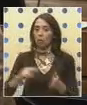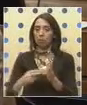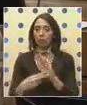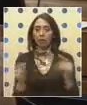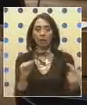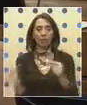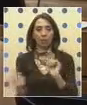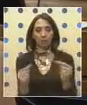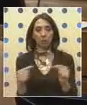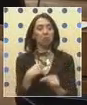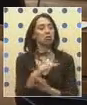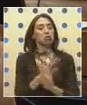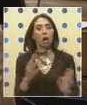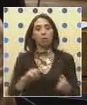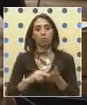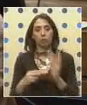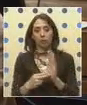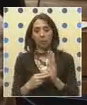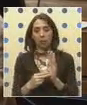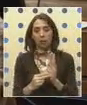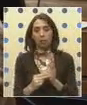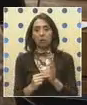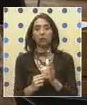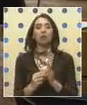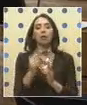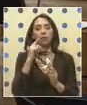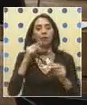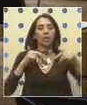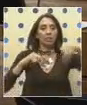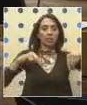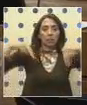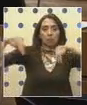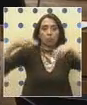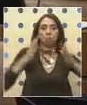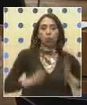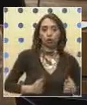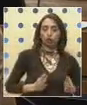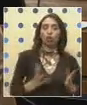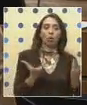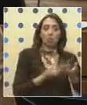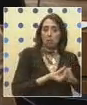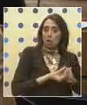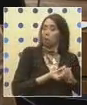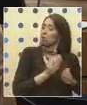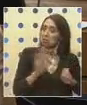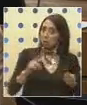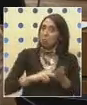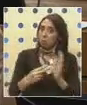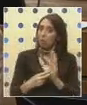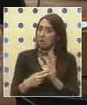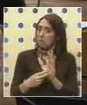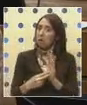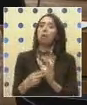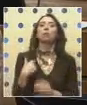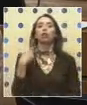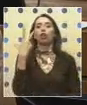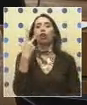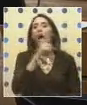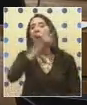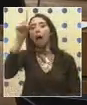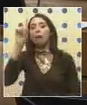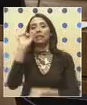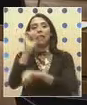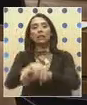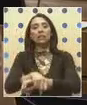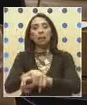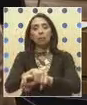y no tengo ningún problema en establecer si nuestras posiciones son minoritarias. Ningún problema. Pero lo que no voy a aceptar jamás es